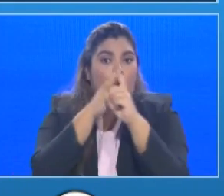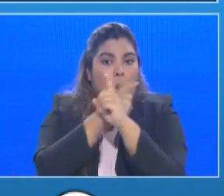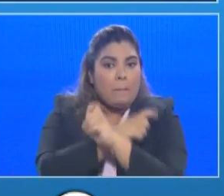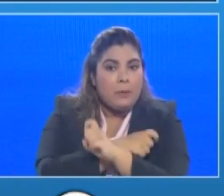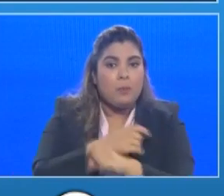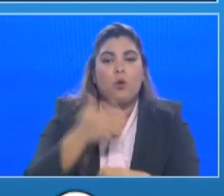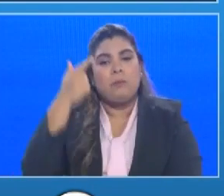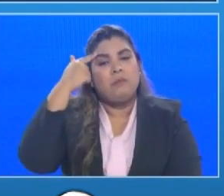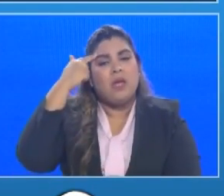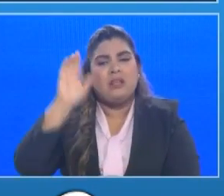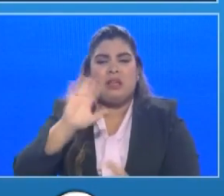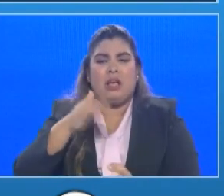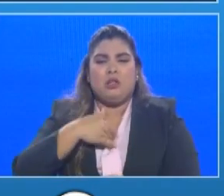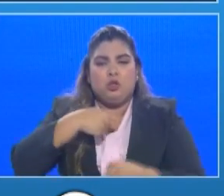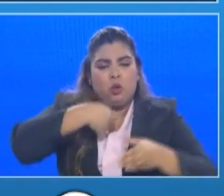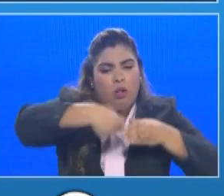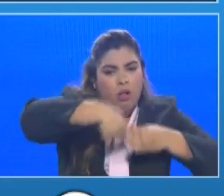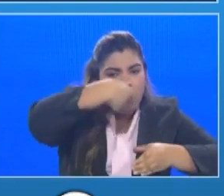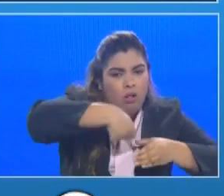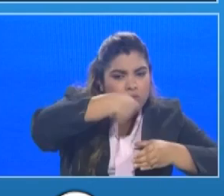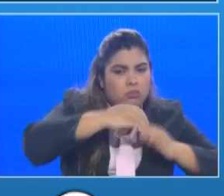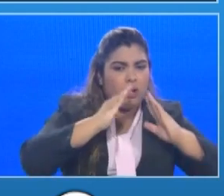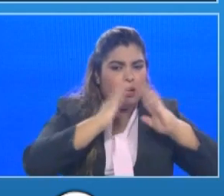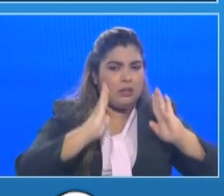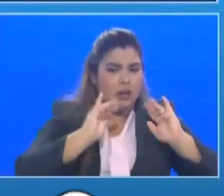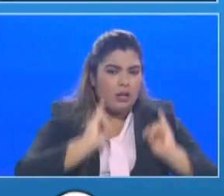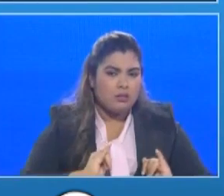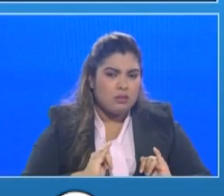puede llevar a una unidad de cuidados intensivos